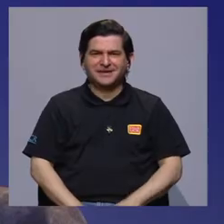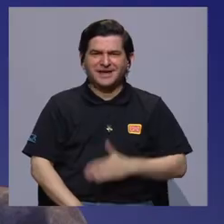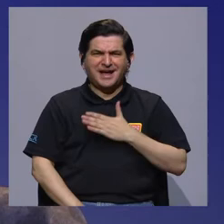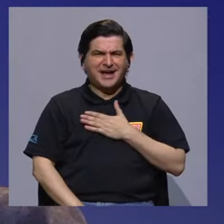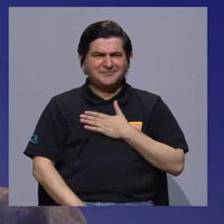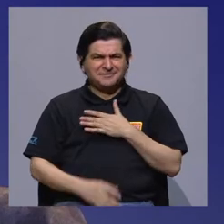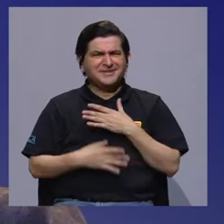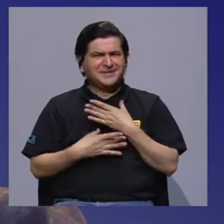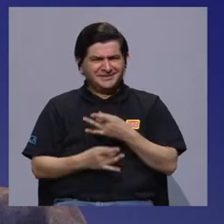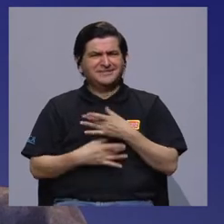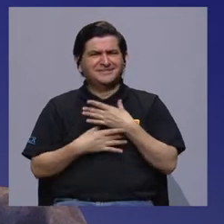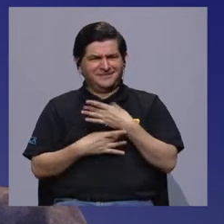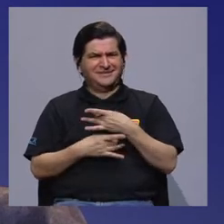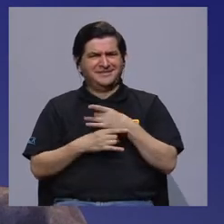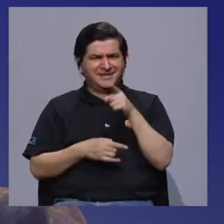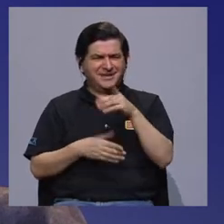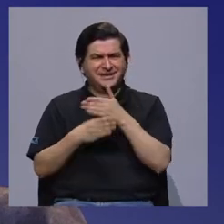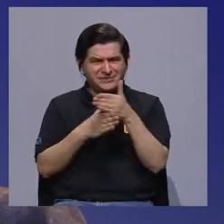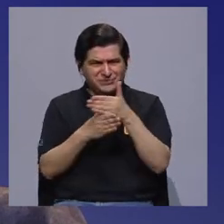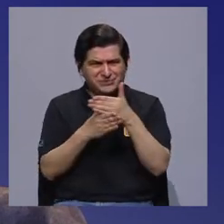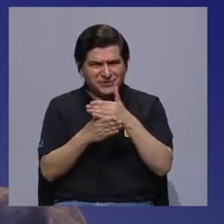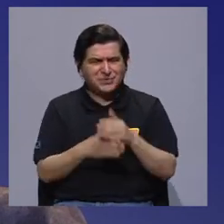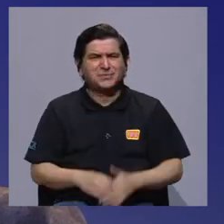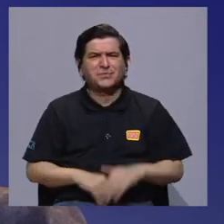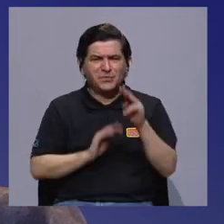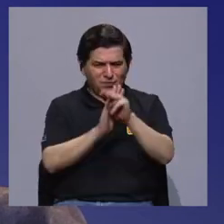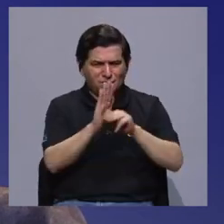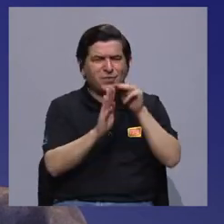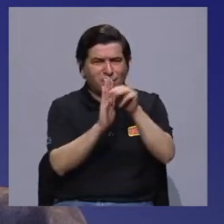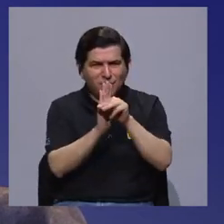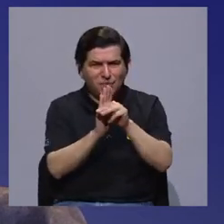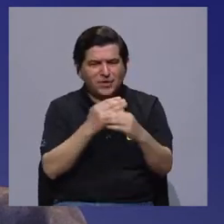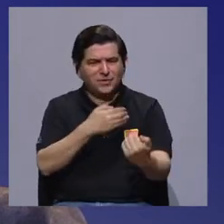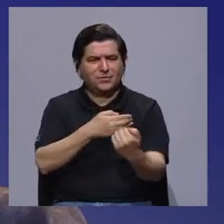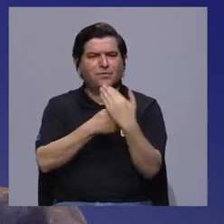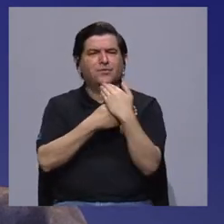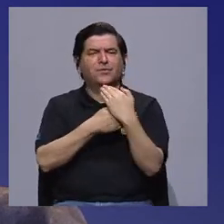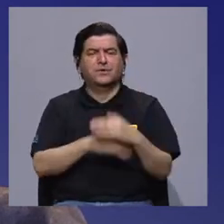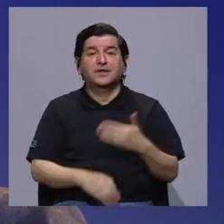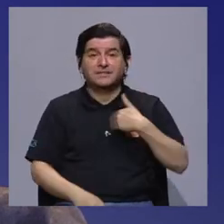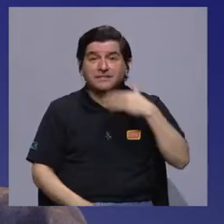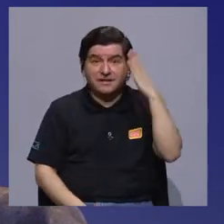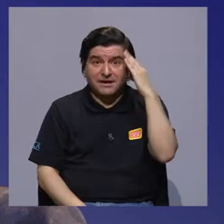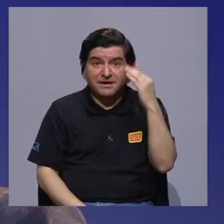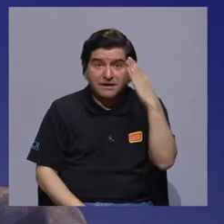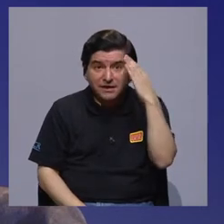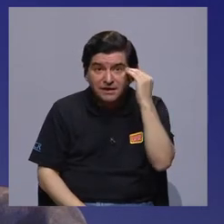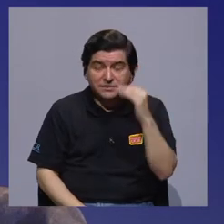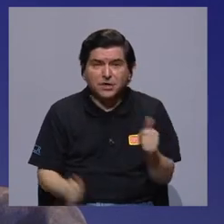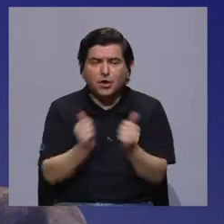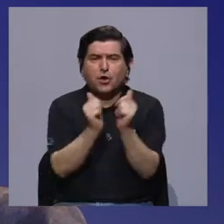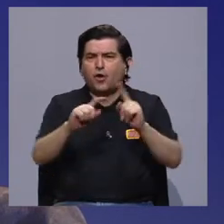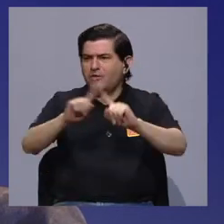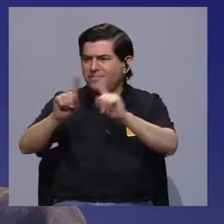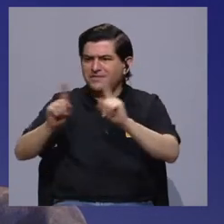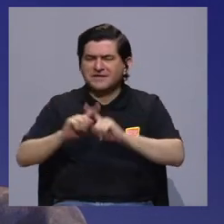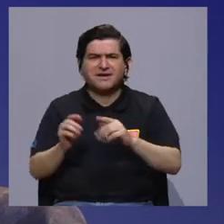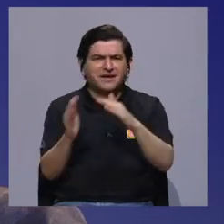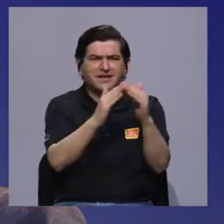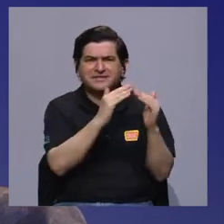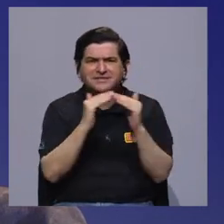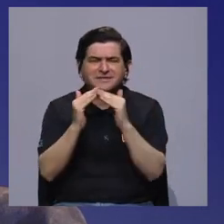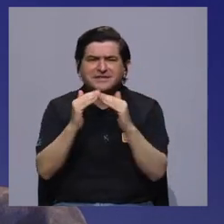A mí me llamó mucho la atención cuando usted compartió su currículum conmigo, que ha tenido experiencias con diferentes